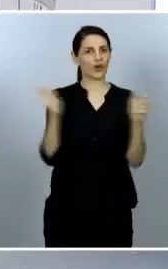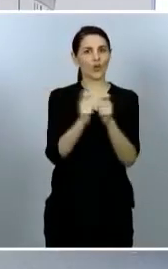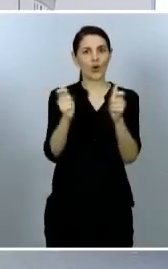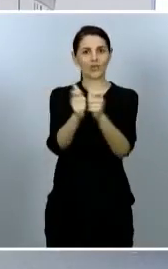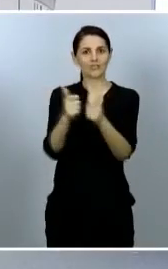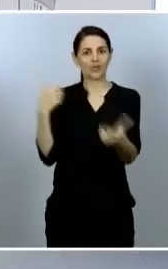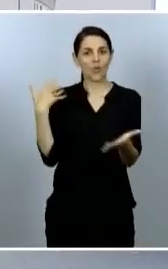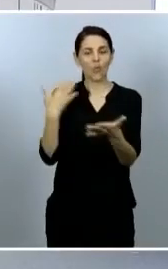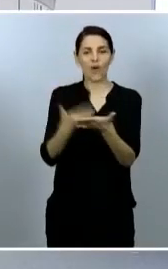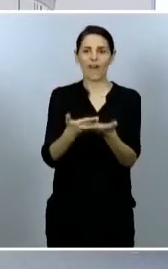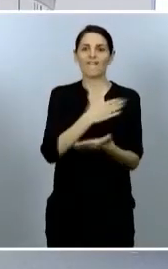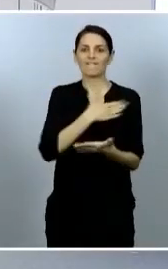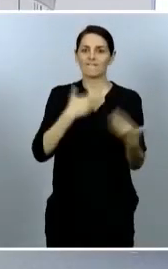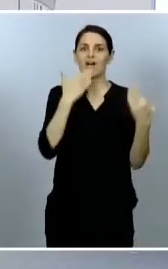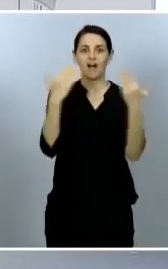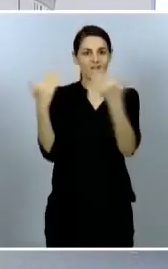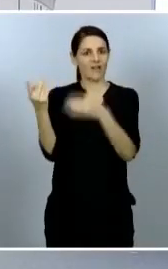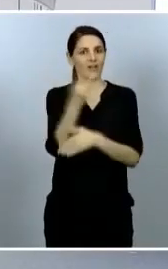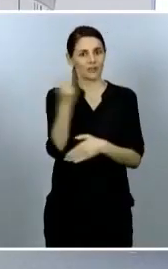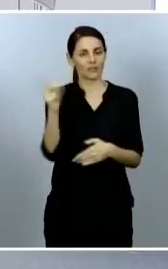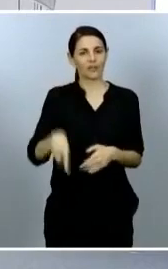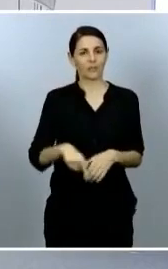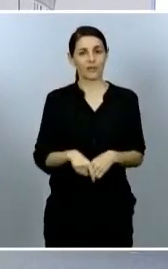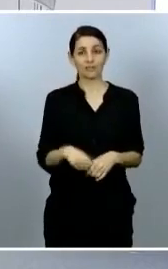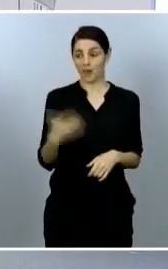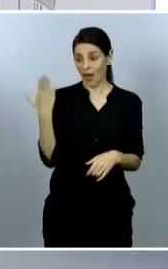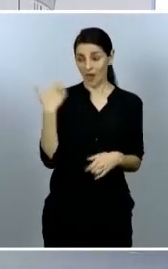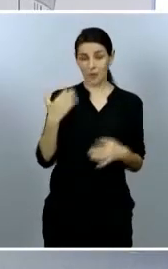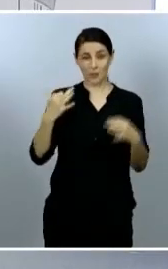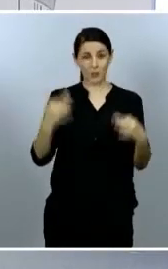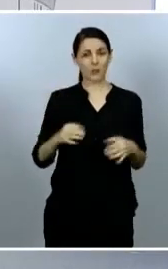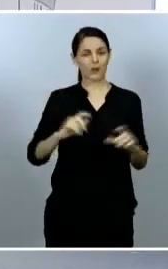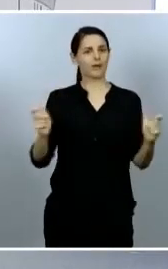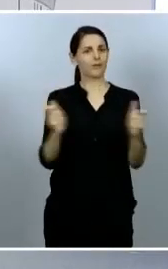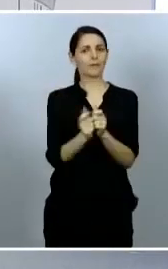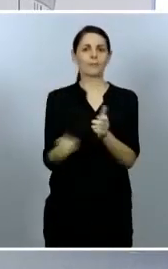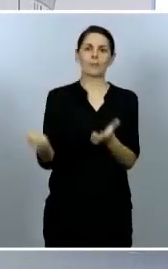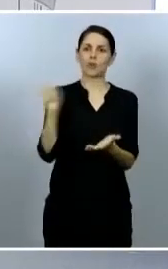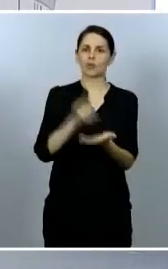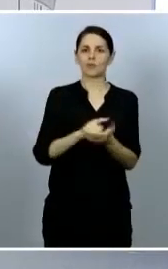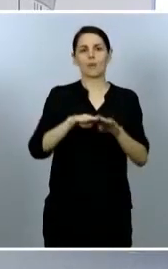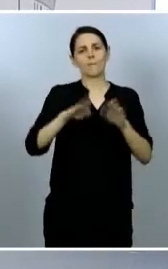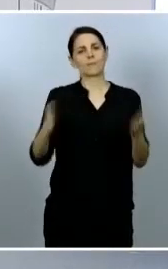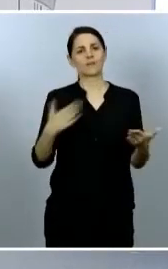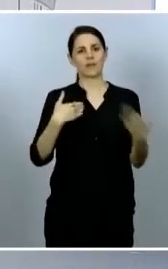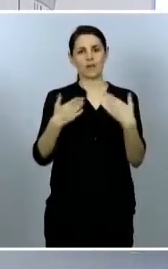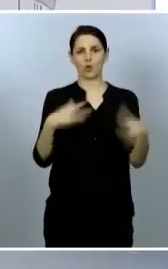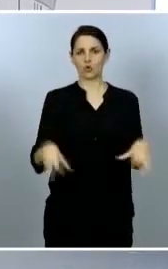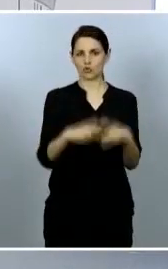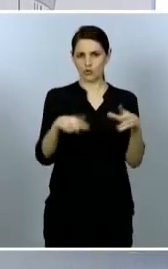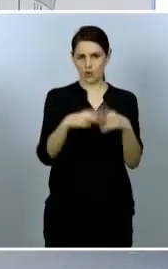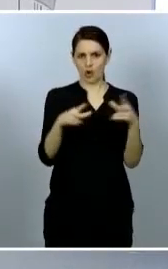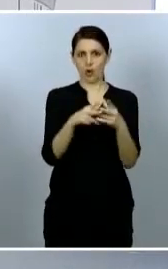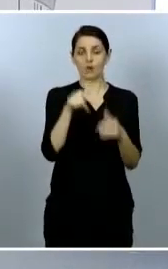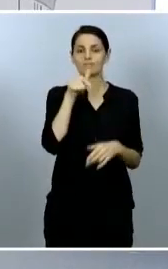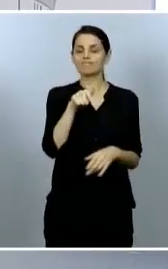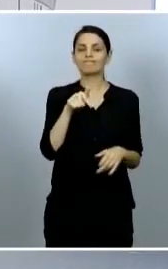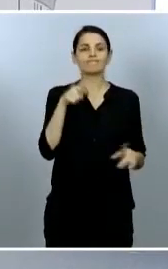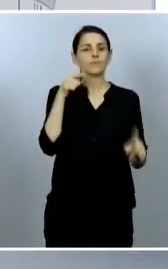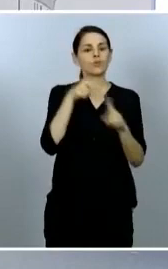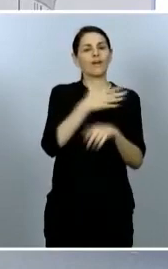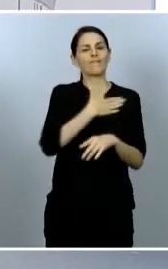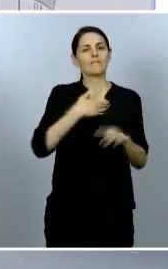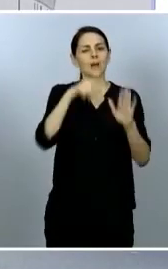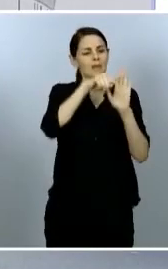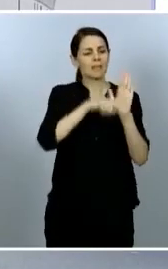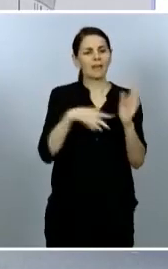De hecho, ayer mismo hubo una nueva reunión de la Mesa de Diálogo Social para analizar el resultado de las medidas adoptadas